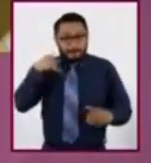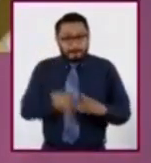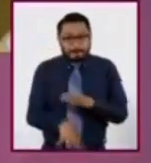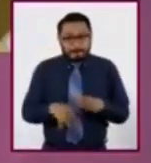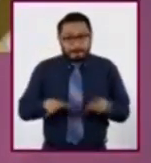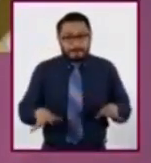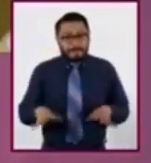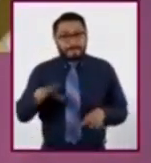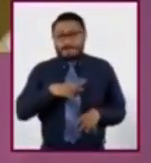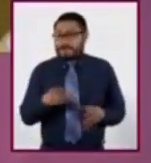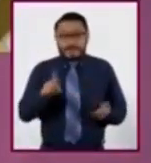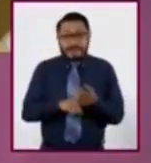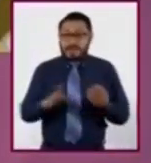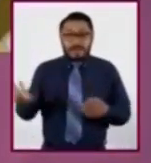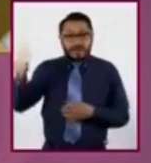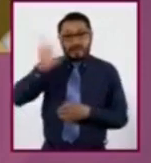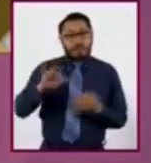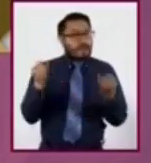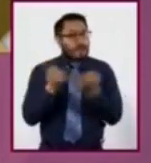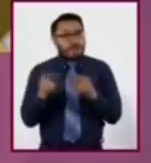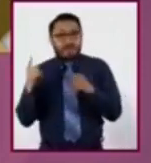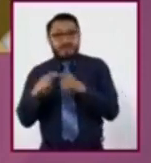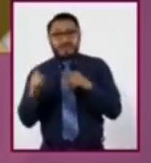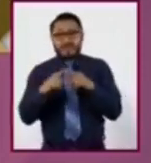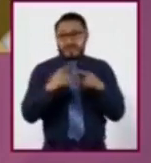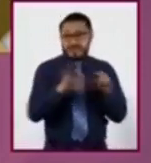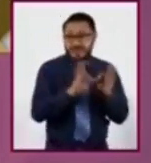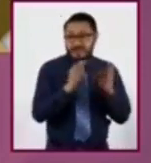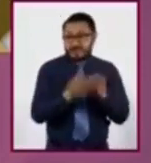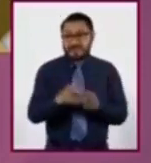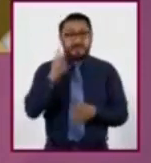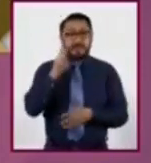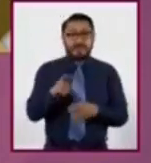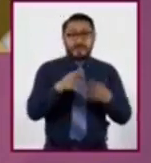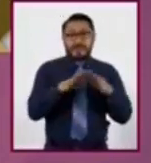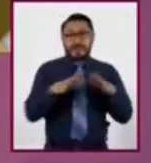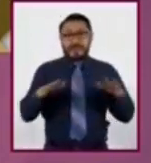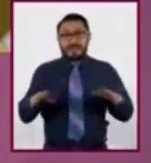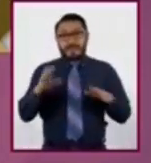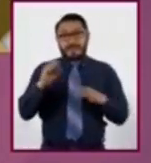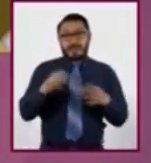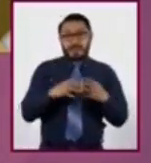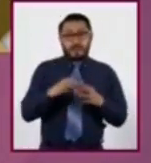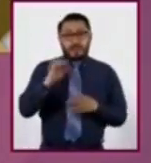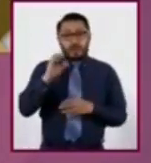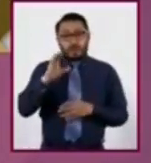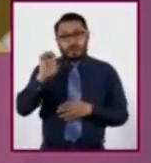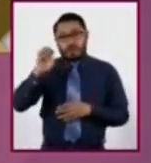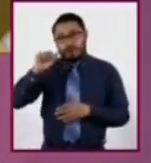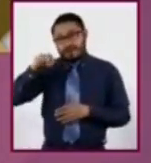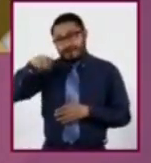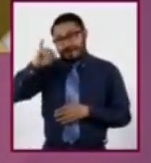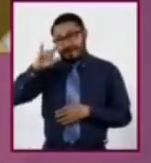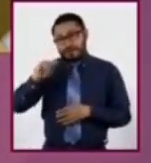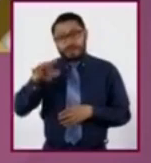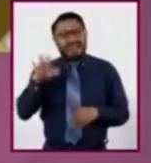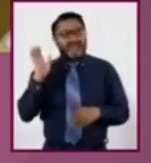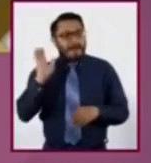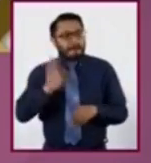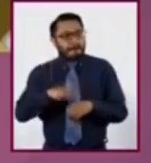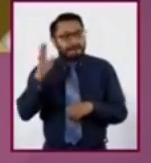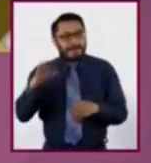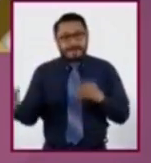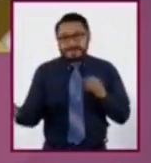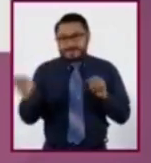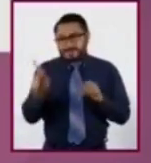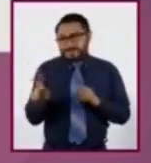existen diversas formaciones. Veamos ahora el relieve oceánico. La formación más próxima a los continentes y